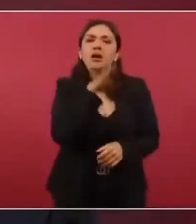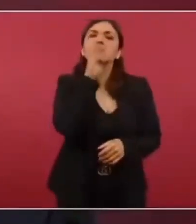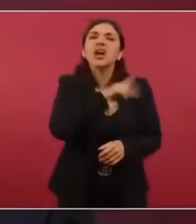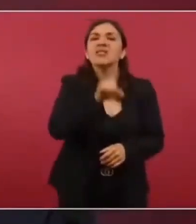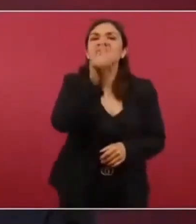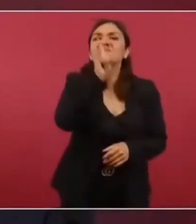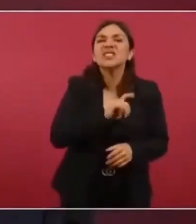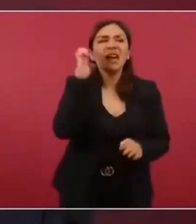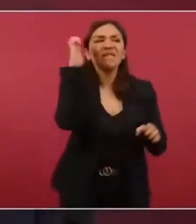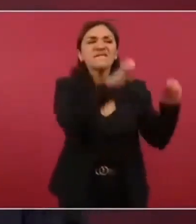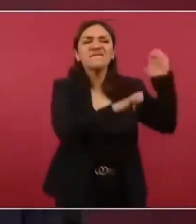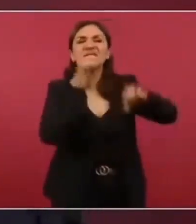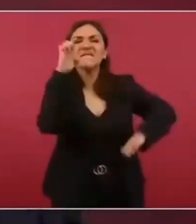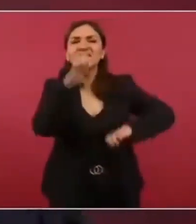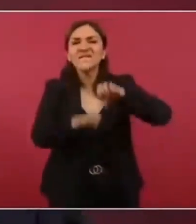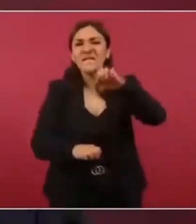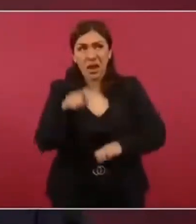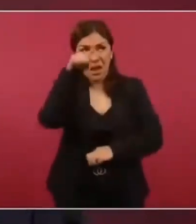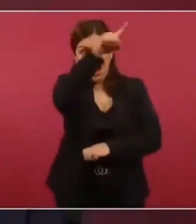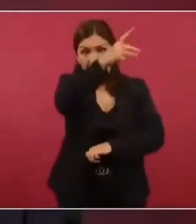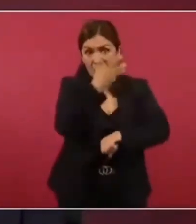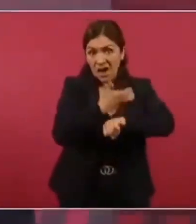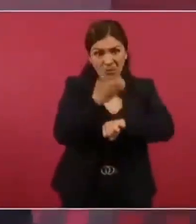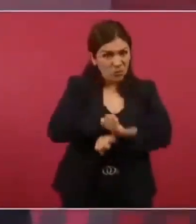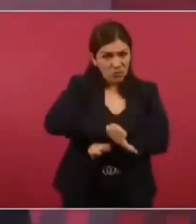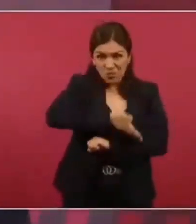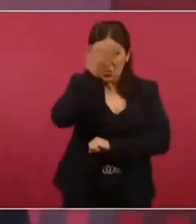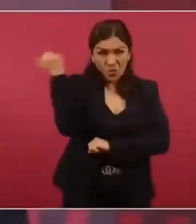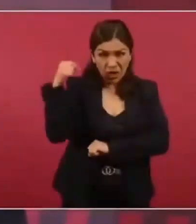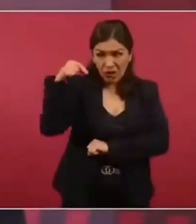de los fraudes electorales en México?